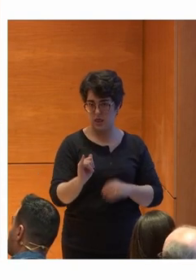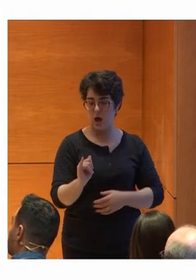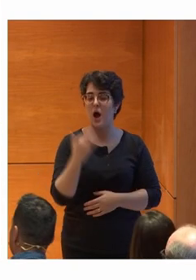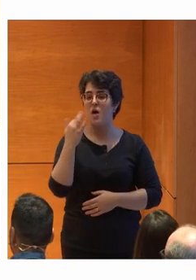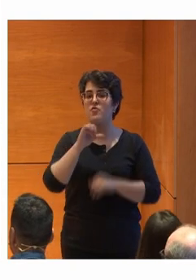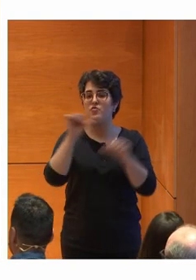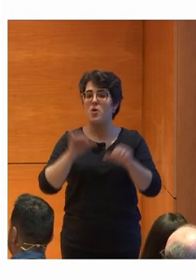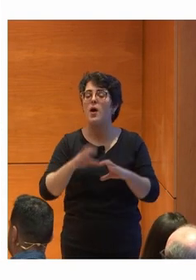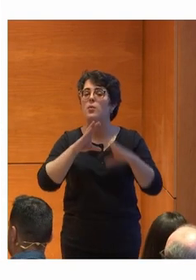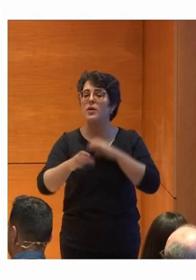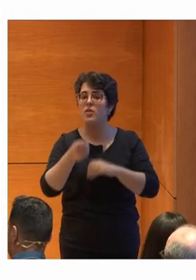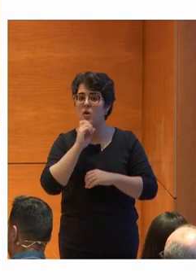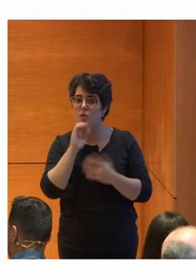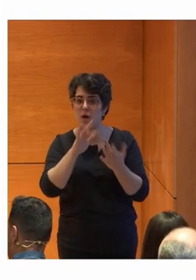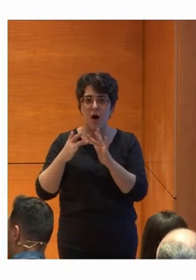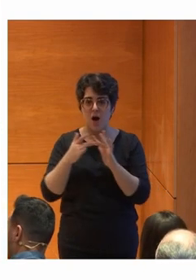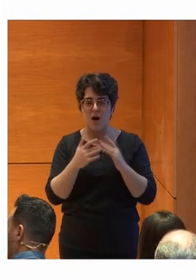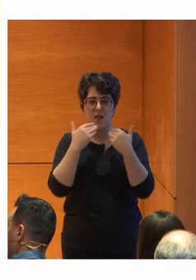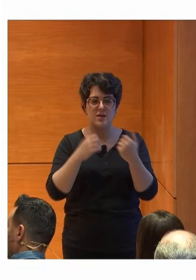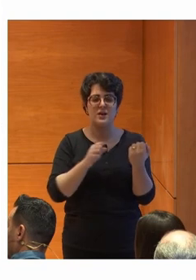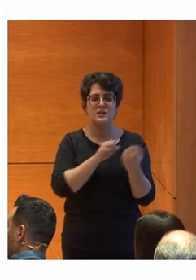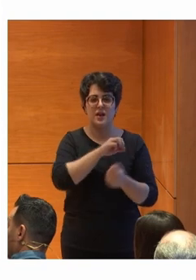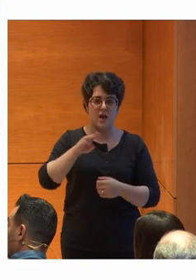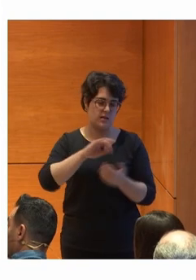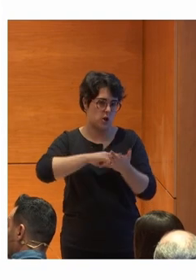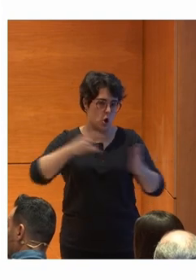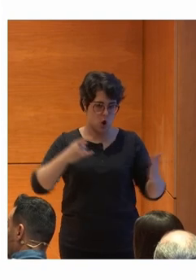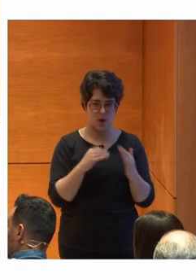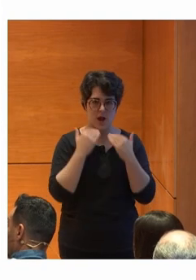comunicarse e interactuar con dispositivos Cuando tú quieras, Elena